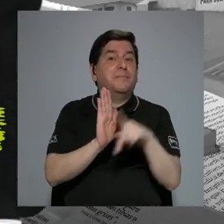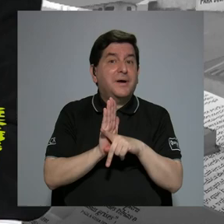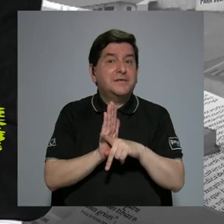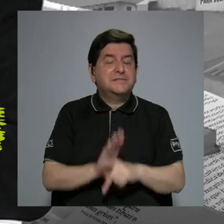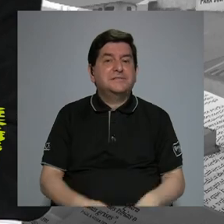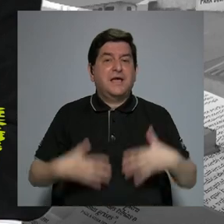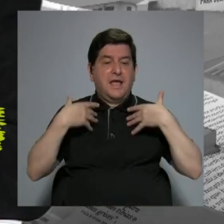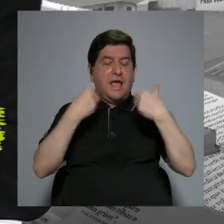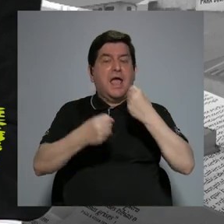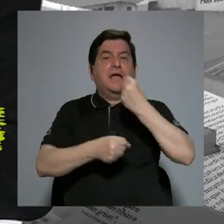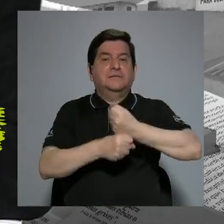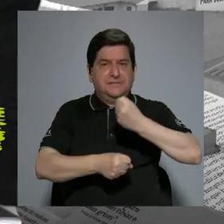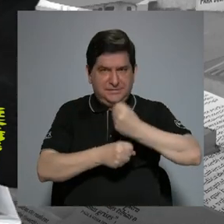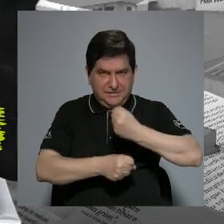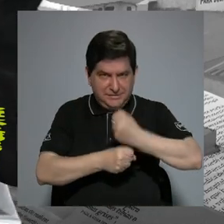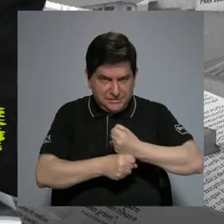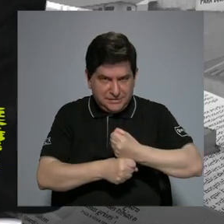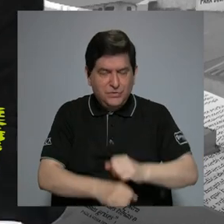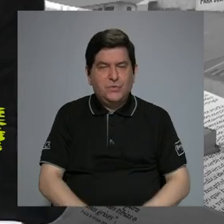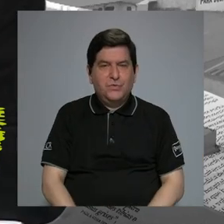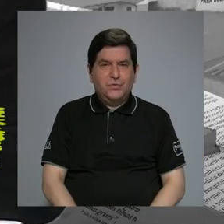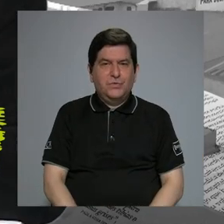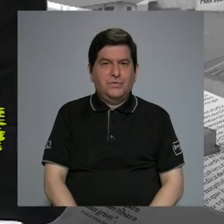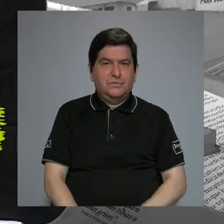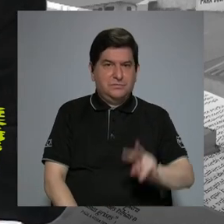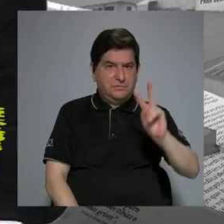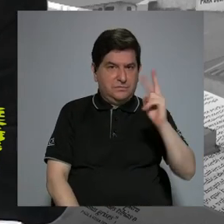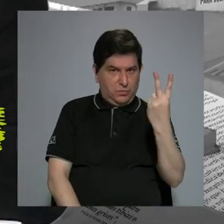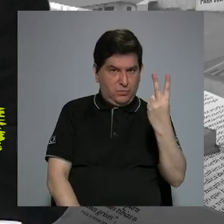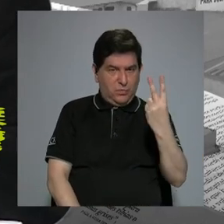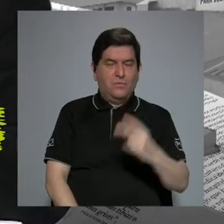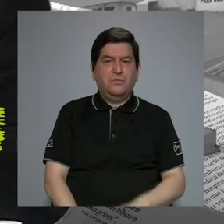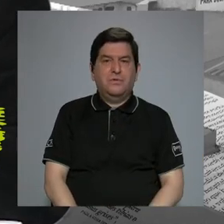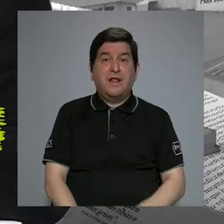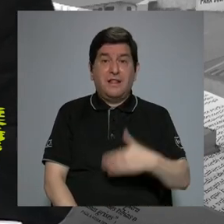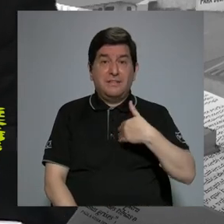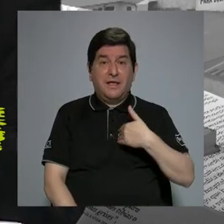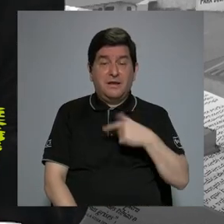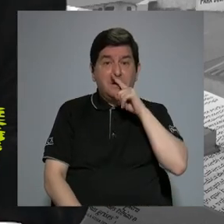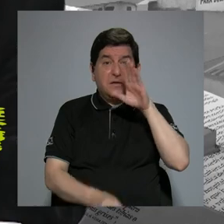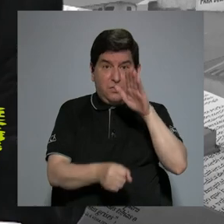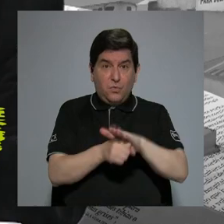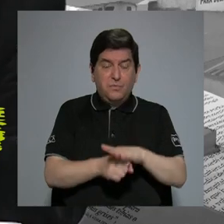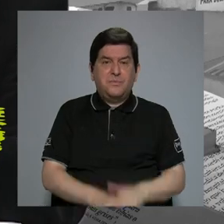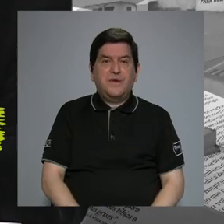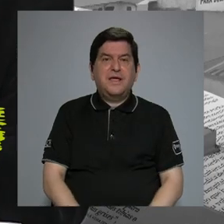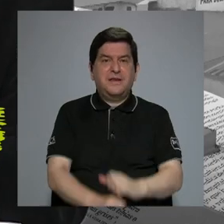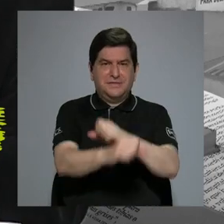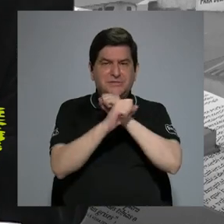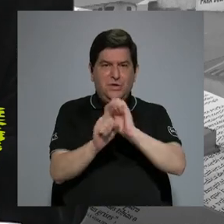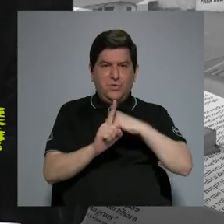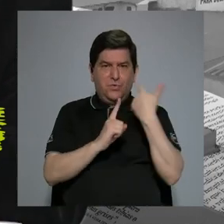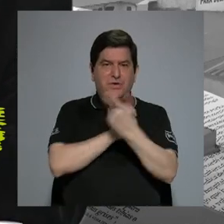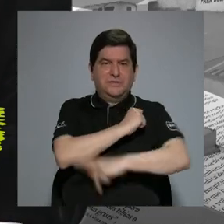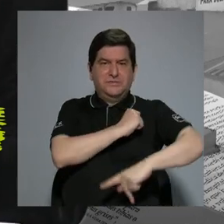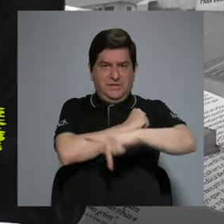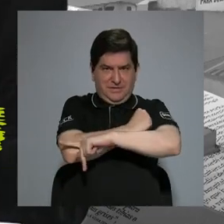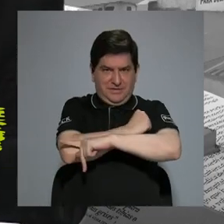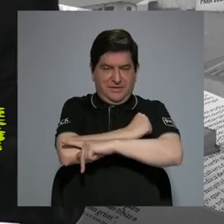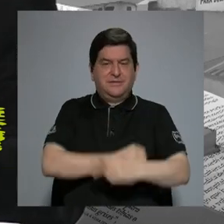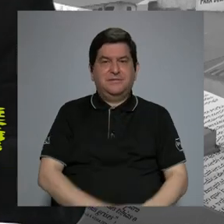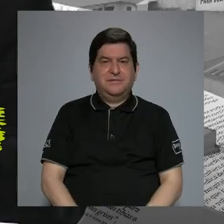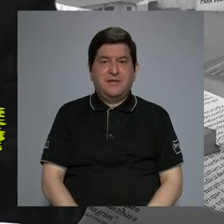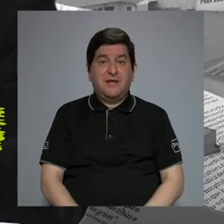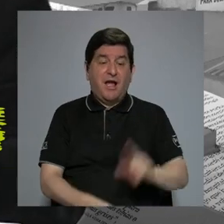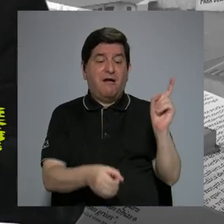materia de salud ocupacional. Segundo, que estén bajo el régimen de seguridad social del país, o sea,